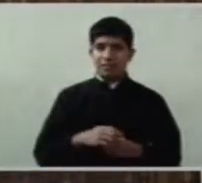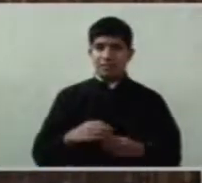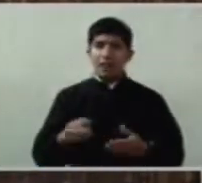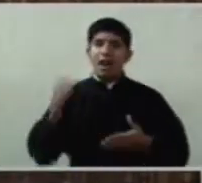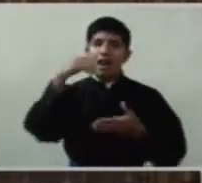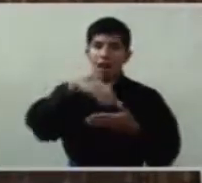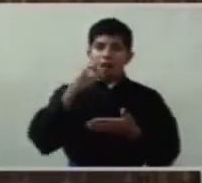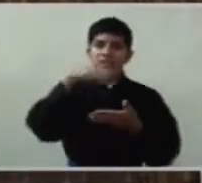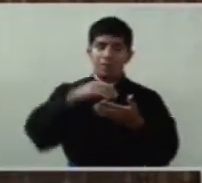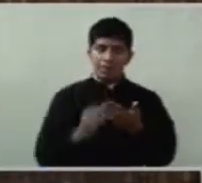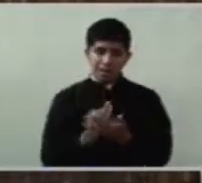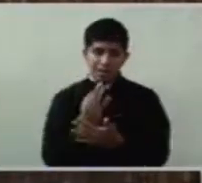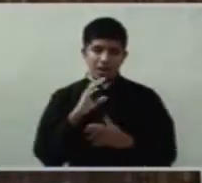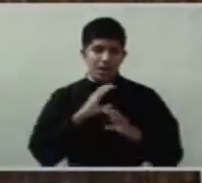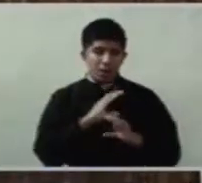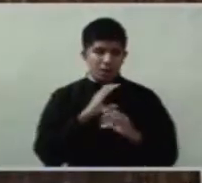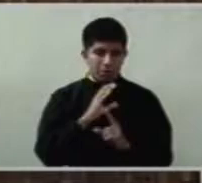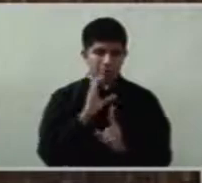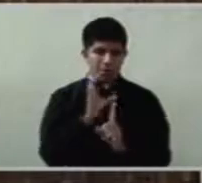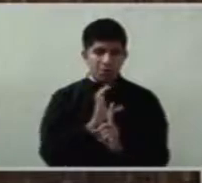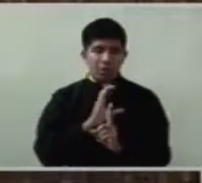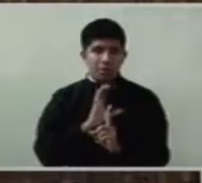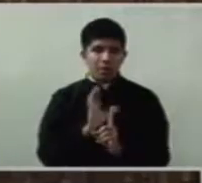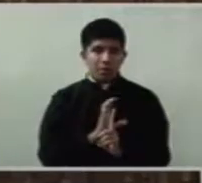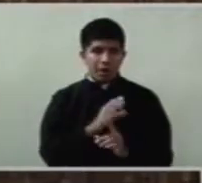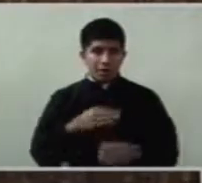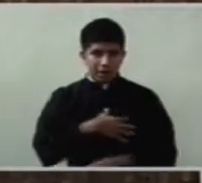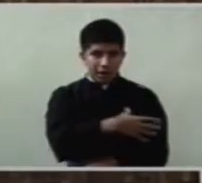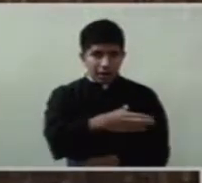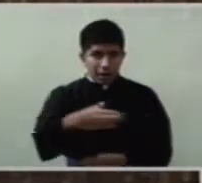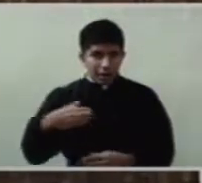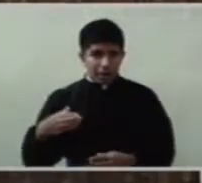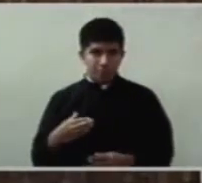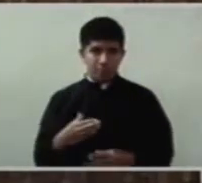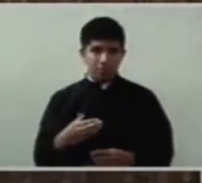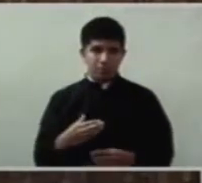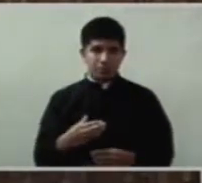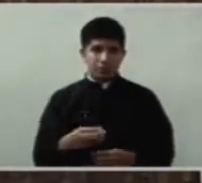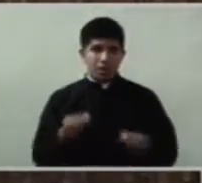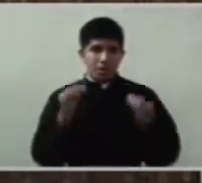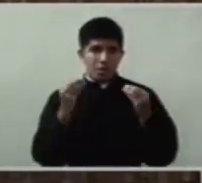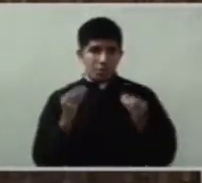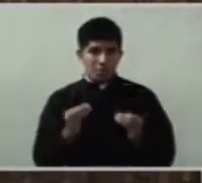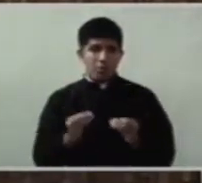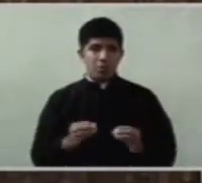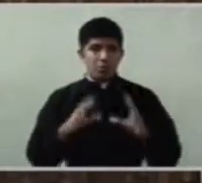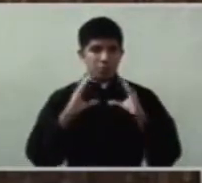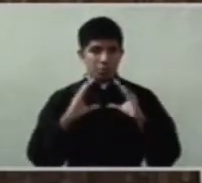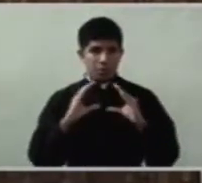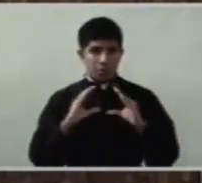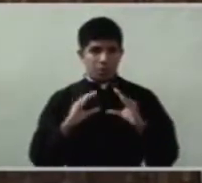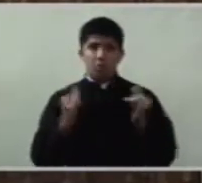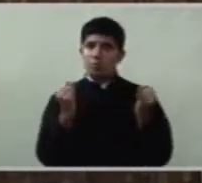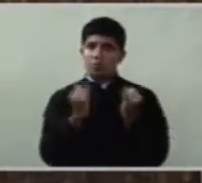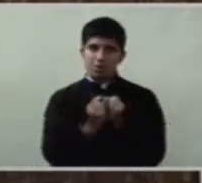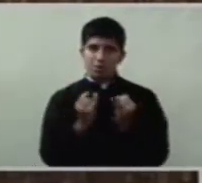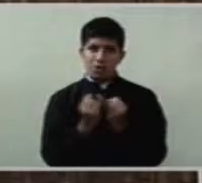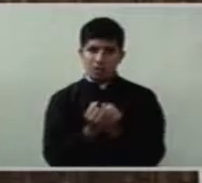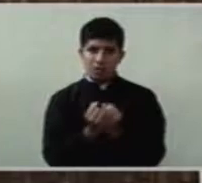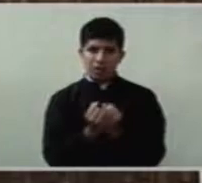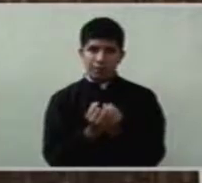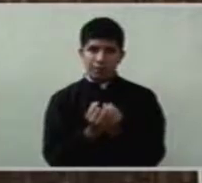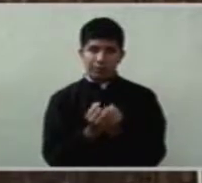que requiere mucho cuidado, como el café. Es un